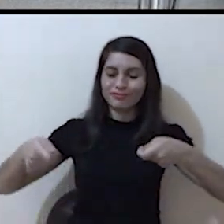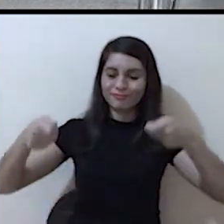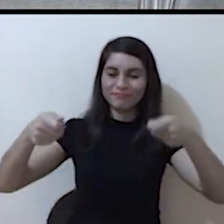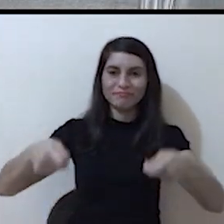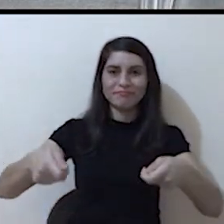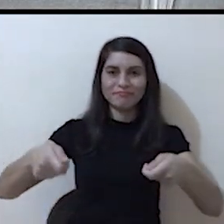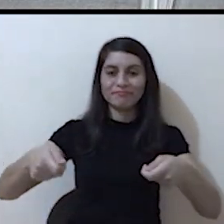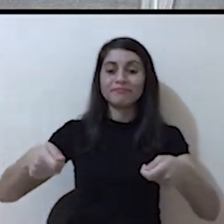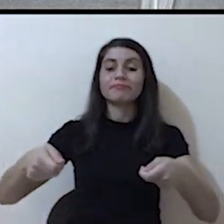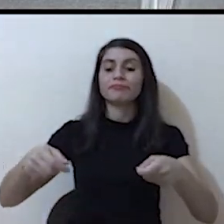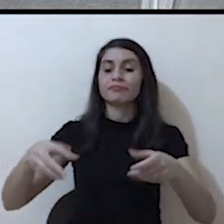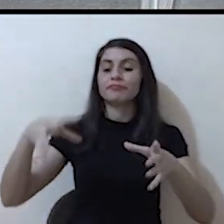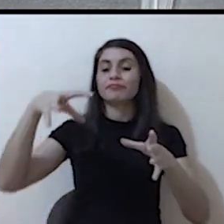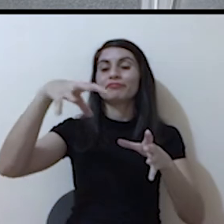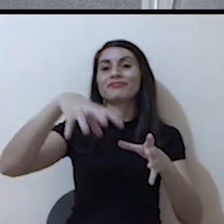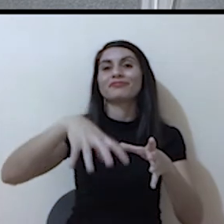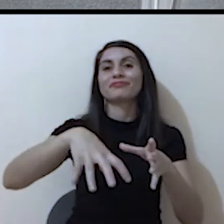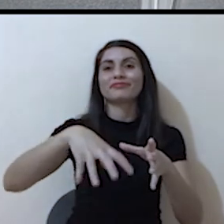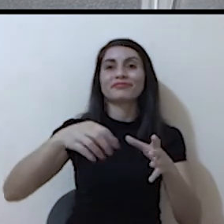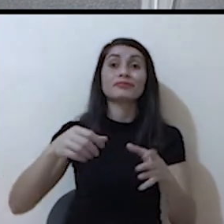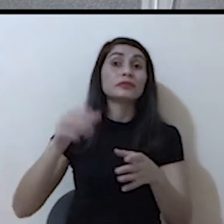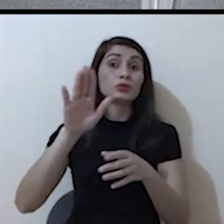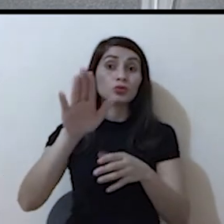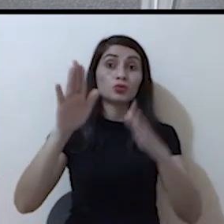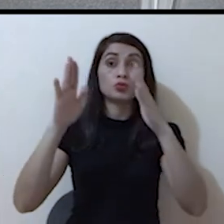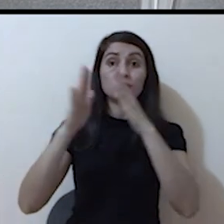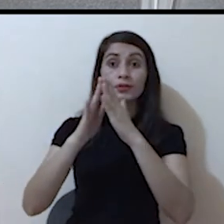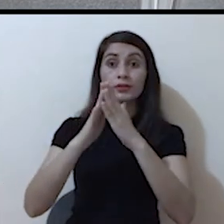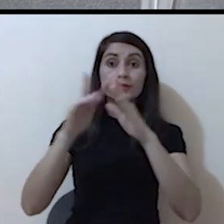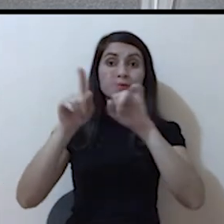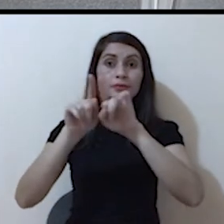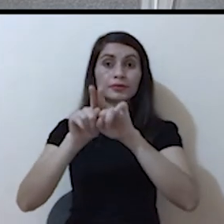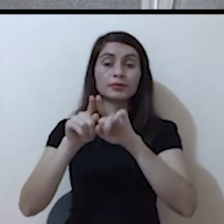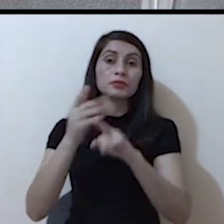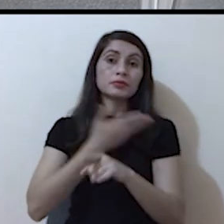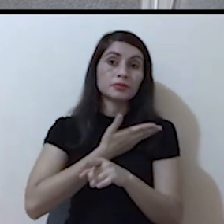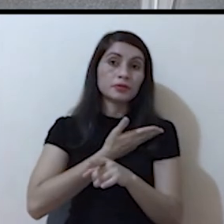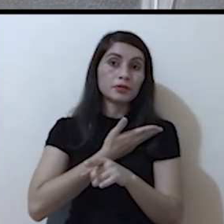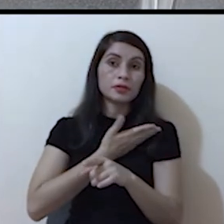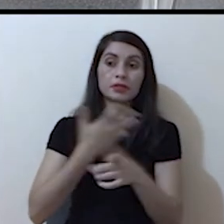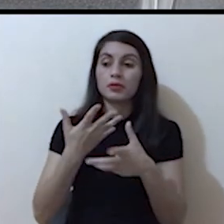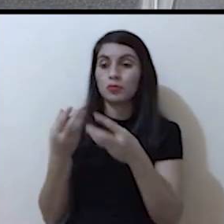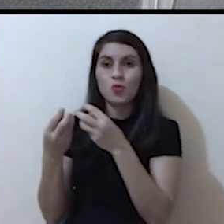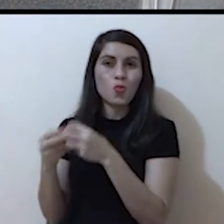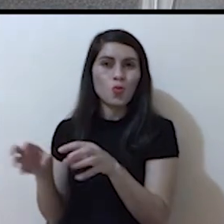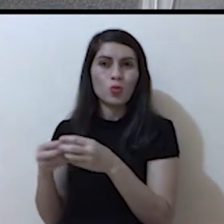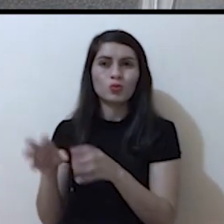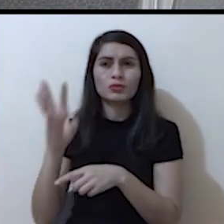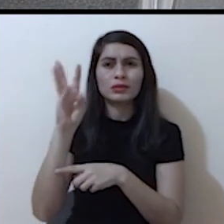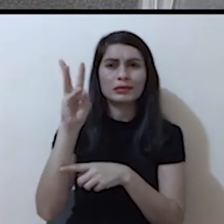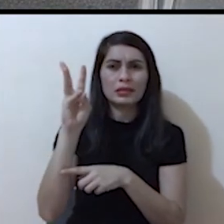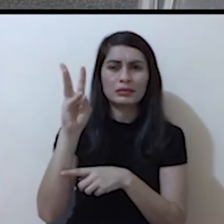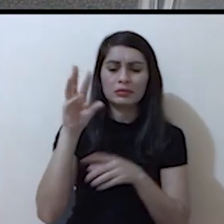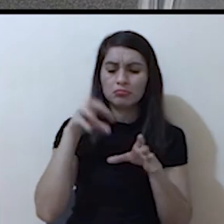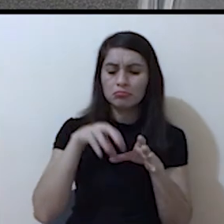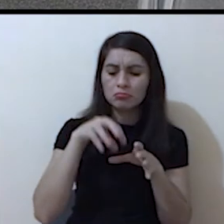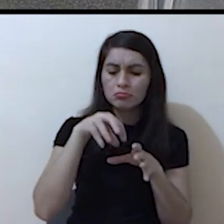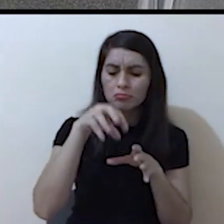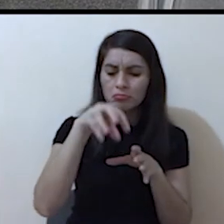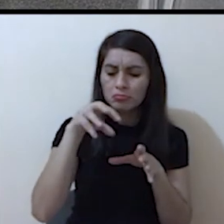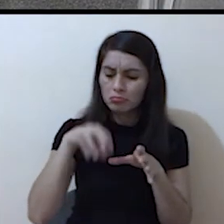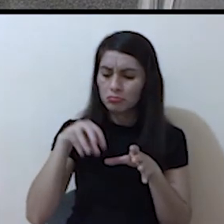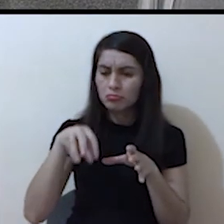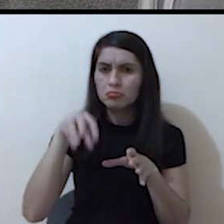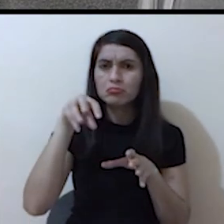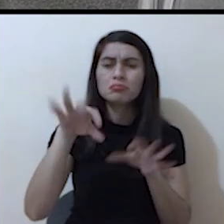con el bisturí o la tijera. Y si en tu casa tienes un cartón de huevos de seis unidades, será